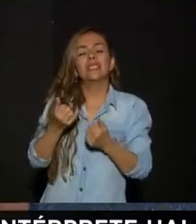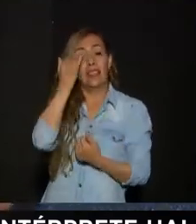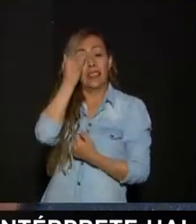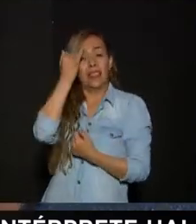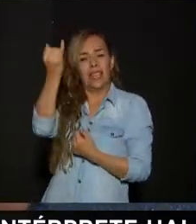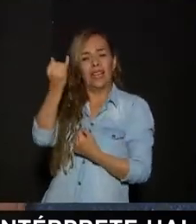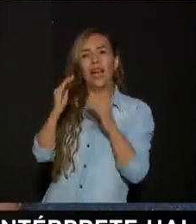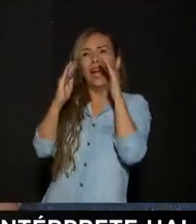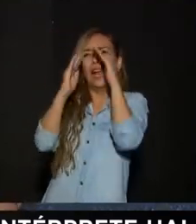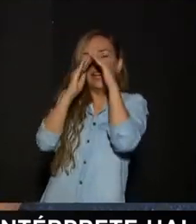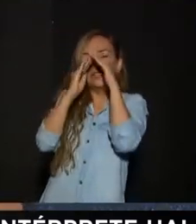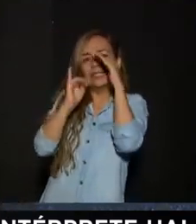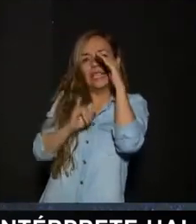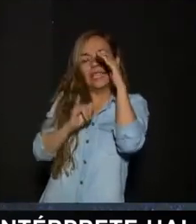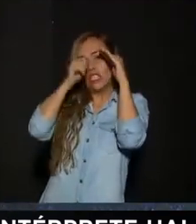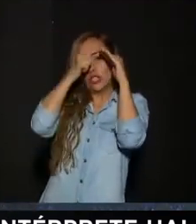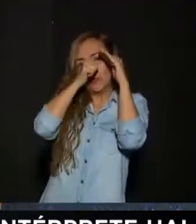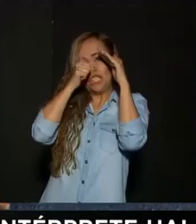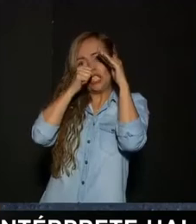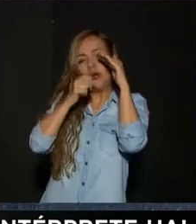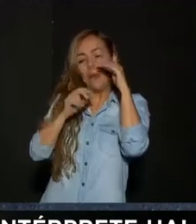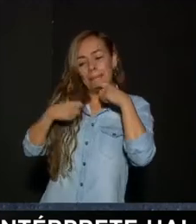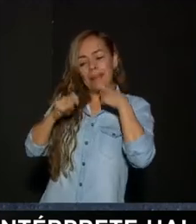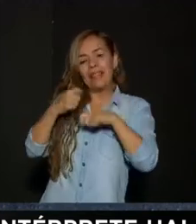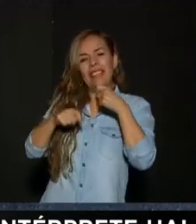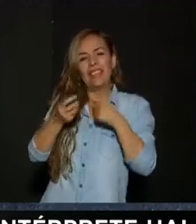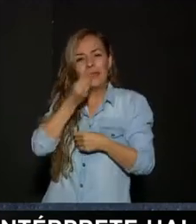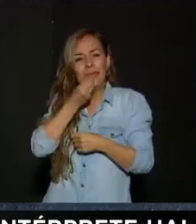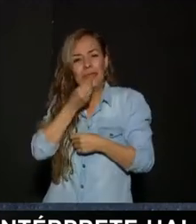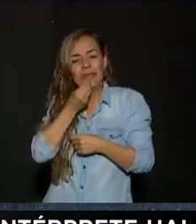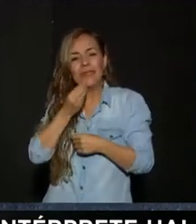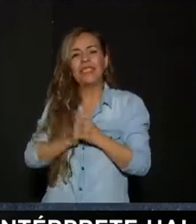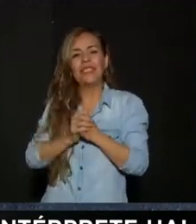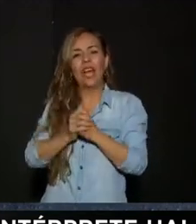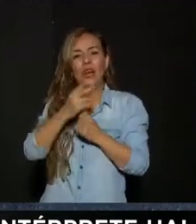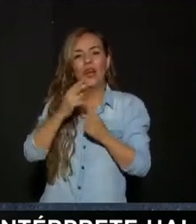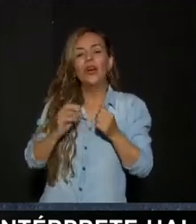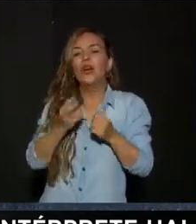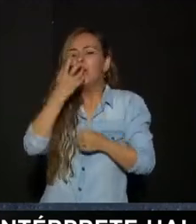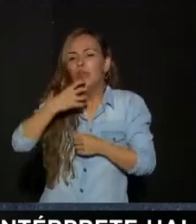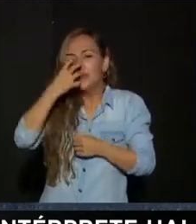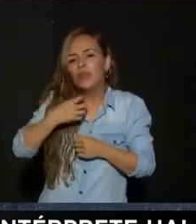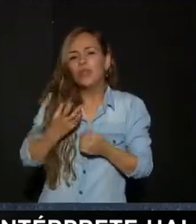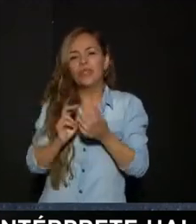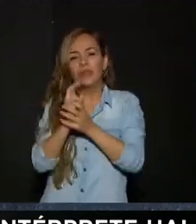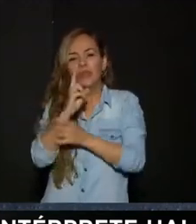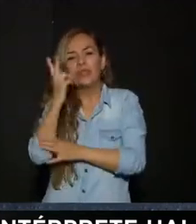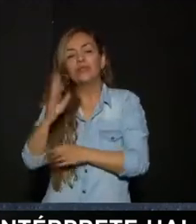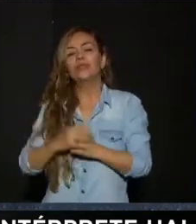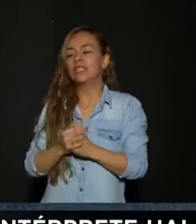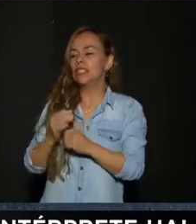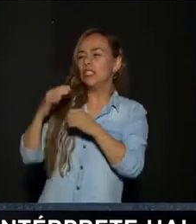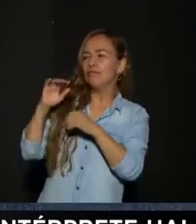precisamente Volcar hacia las redes sociales Como todo ese ejercicio Que se estaba haciendo Ciudadano Y agrupar personas Bajo un hashtag Que